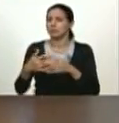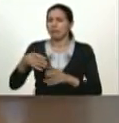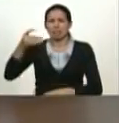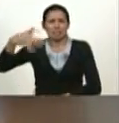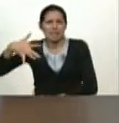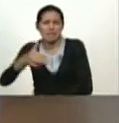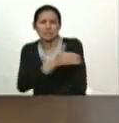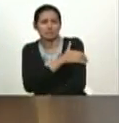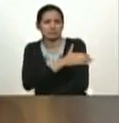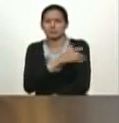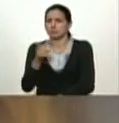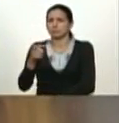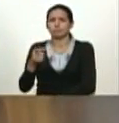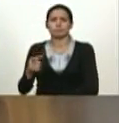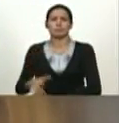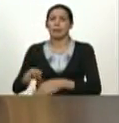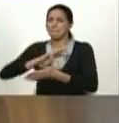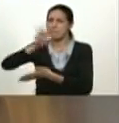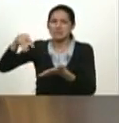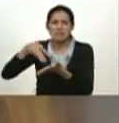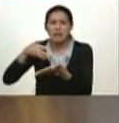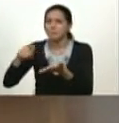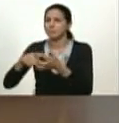Bogotá Madrid Miami me tiene en la mira